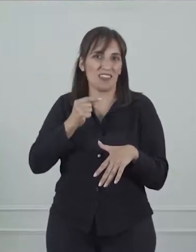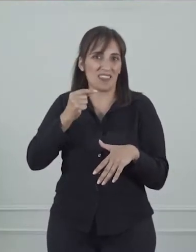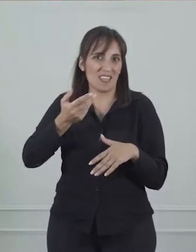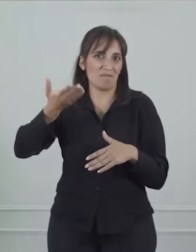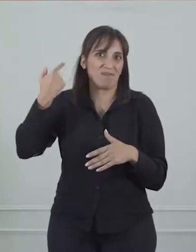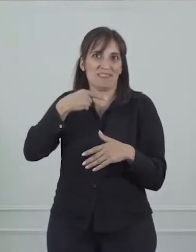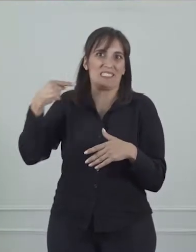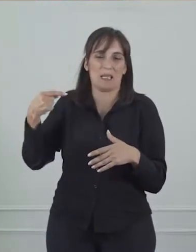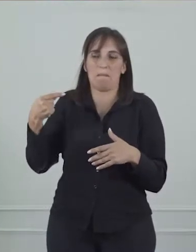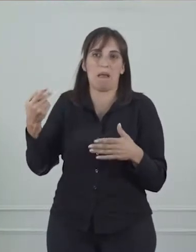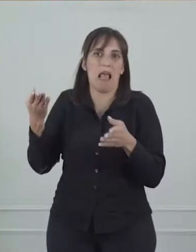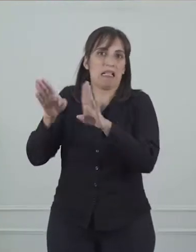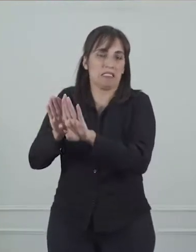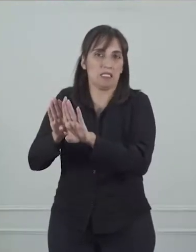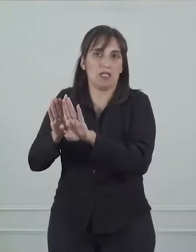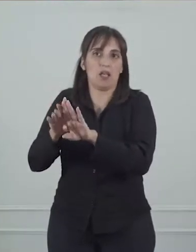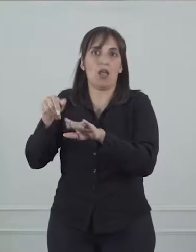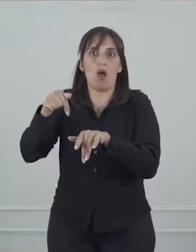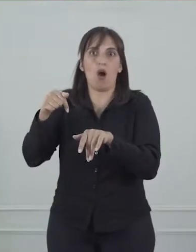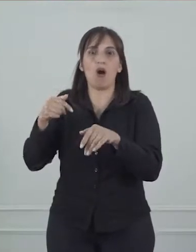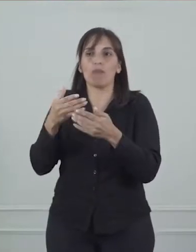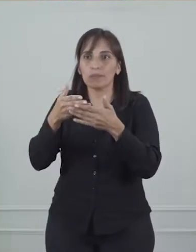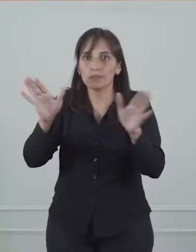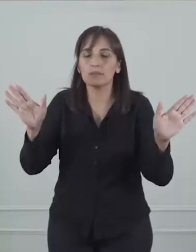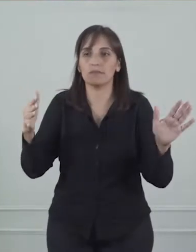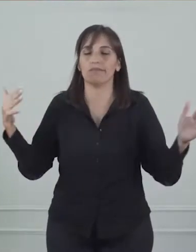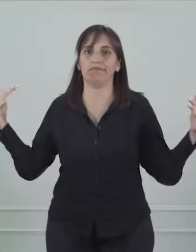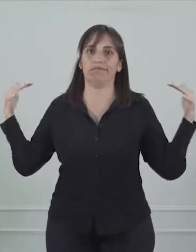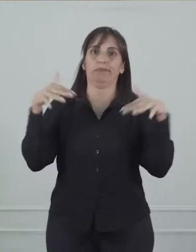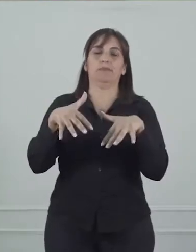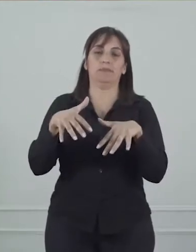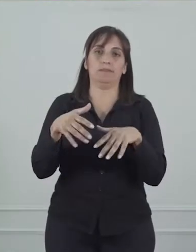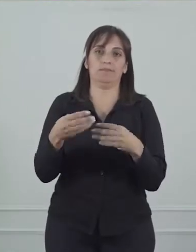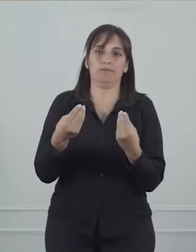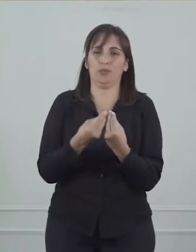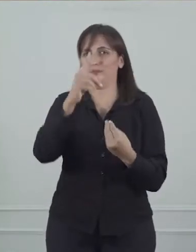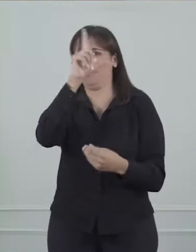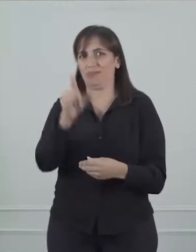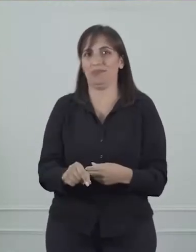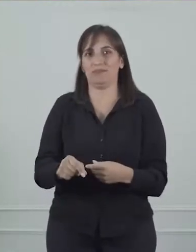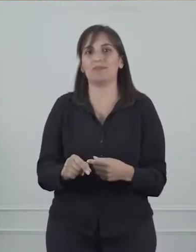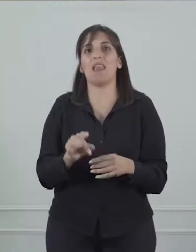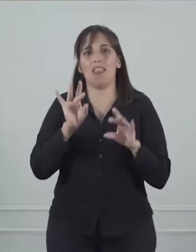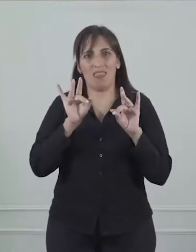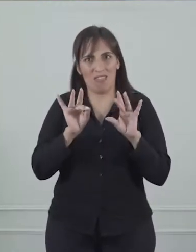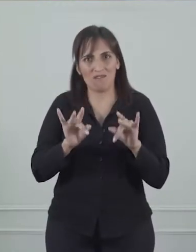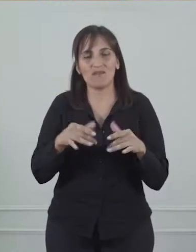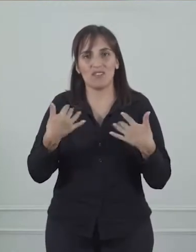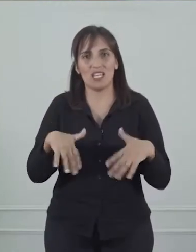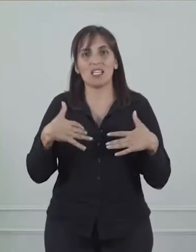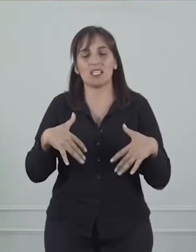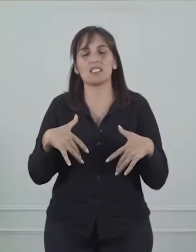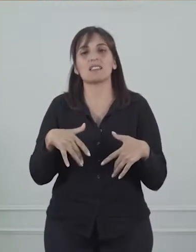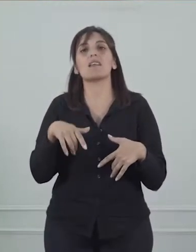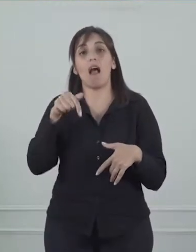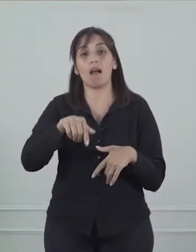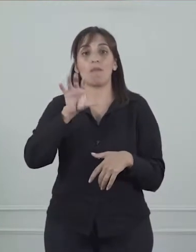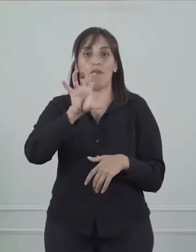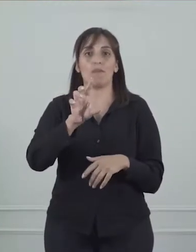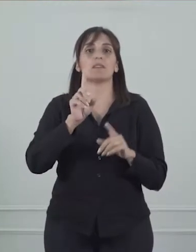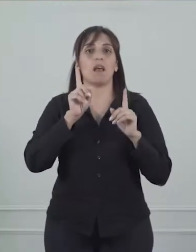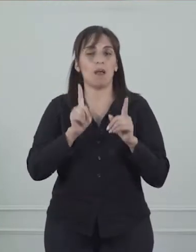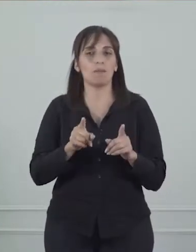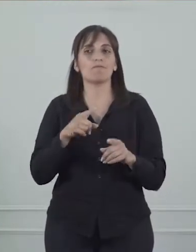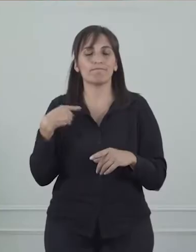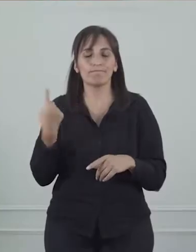Argentina y también generó dificultades en nuestra ciudad. Por ese motivo, a nivel provincial, hemos tomado las